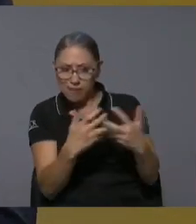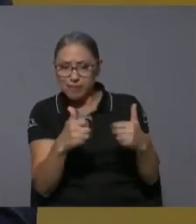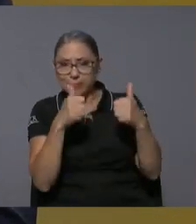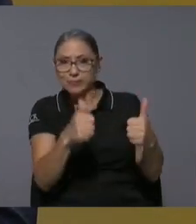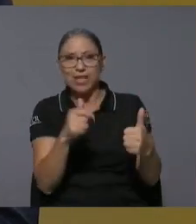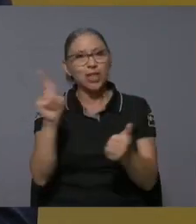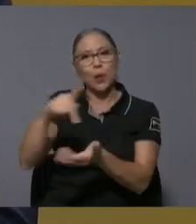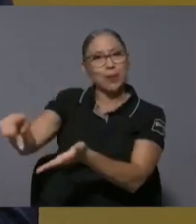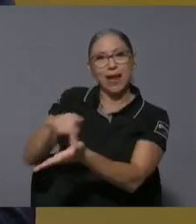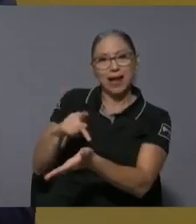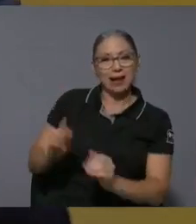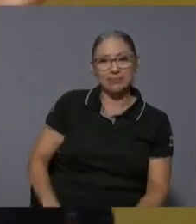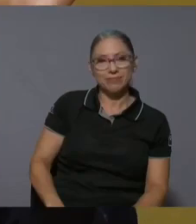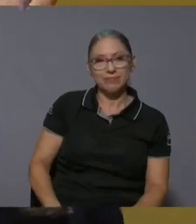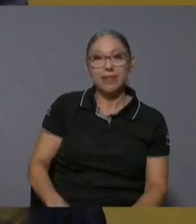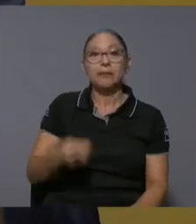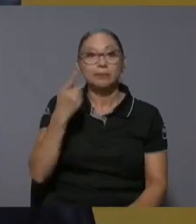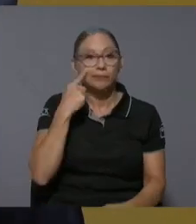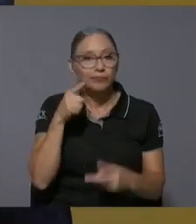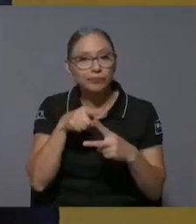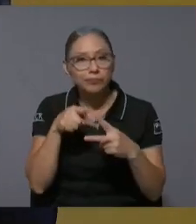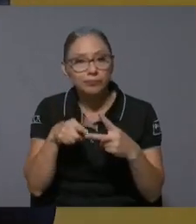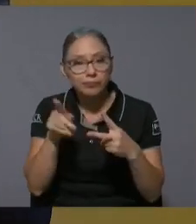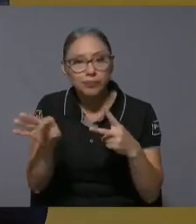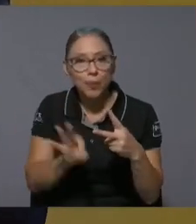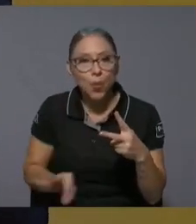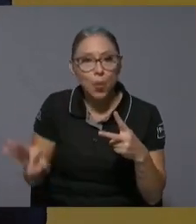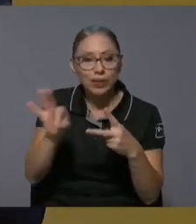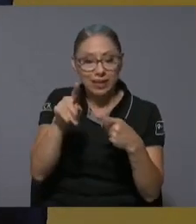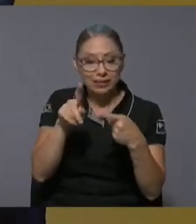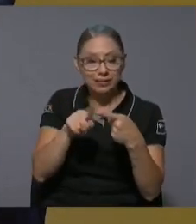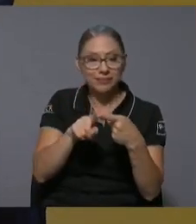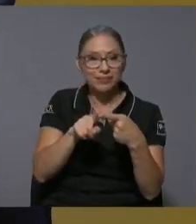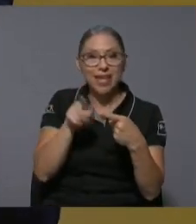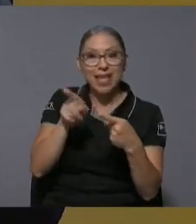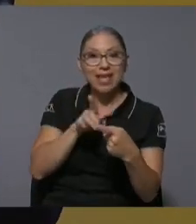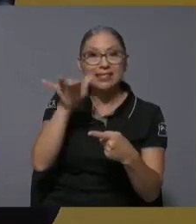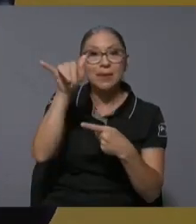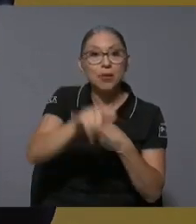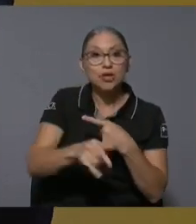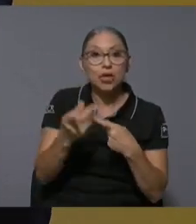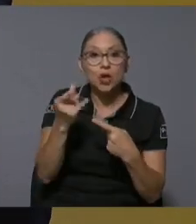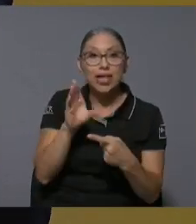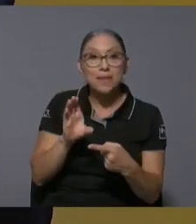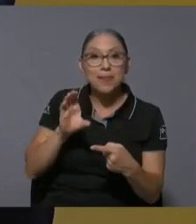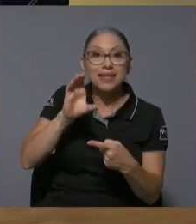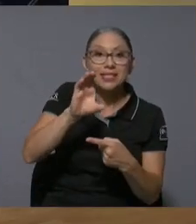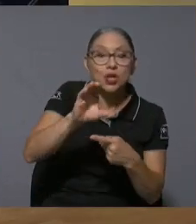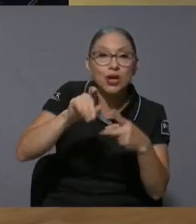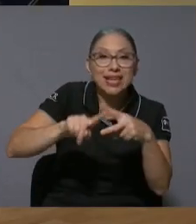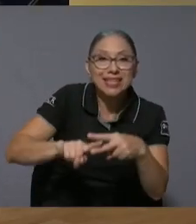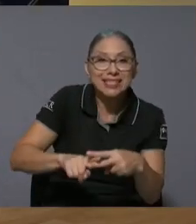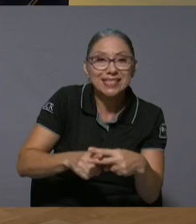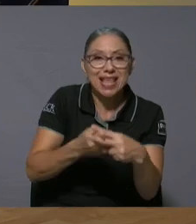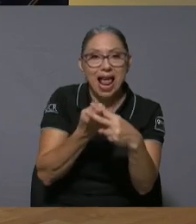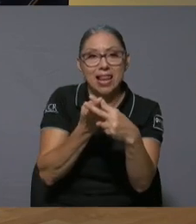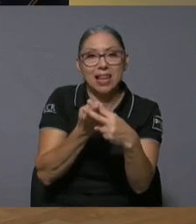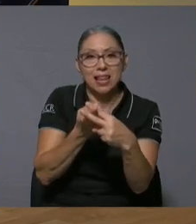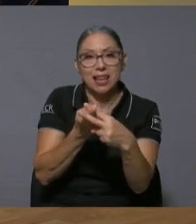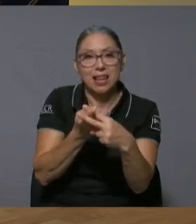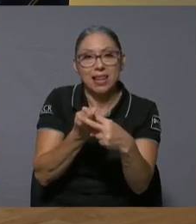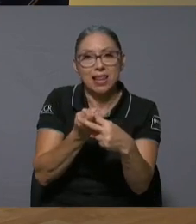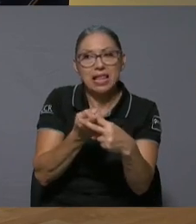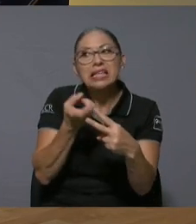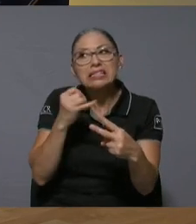dos puntos importantes el primero ese proyecto la inversión inicial que implica ponerlo a punto si uno la